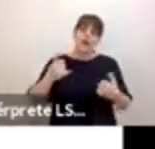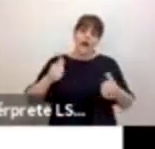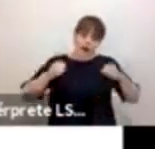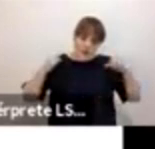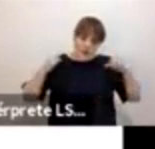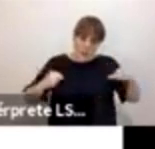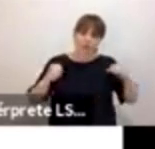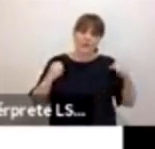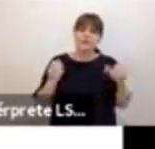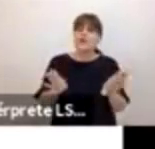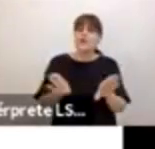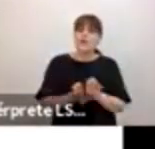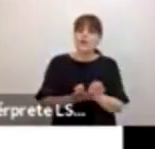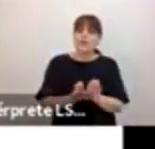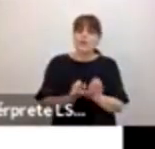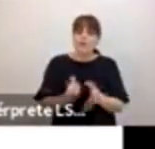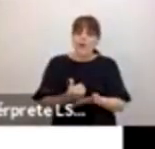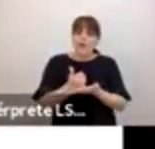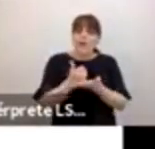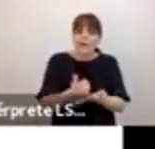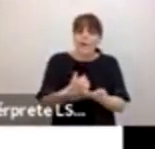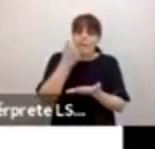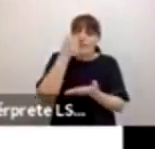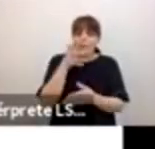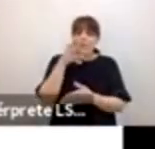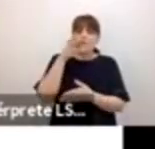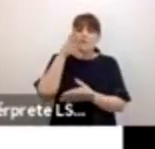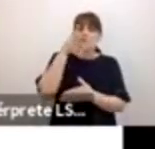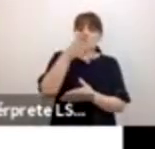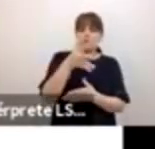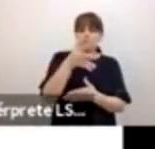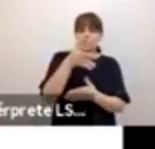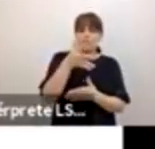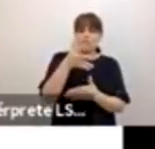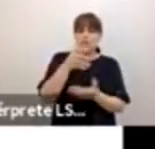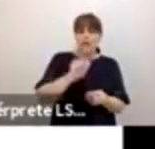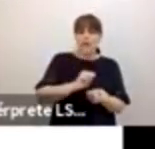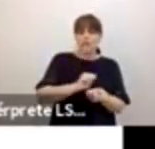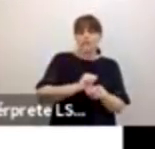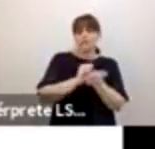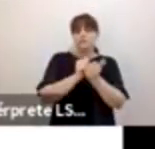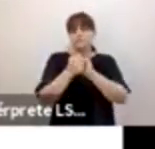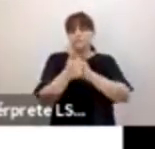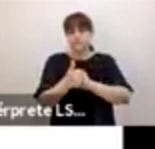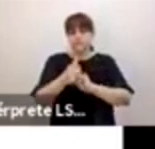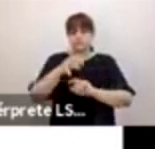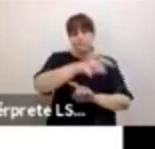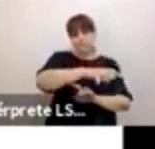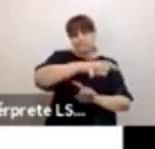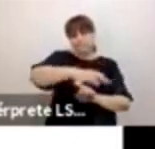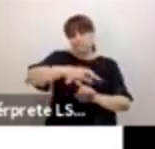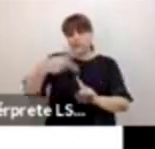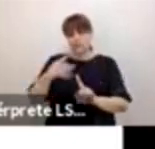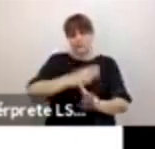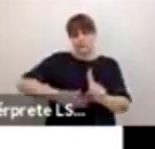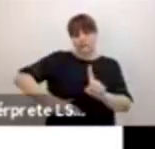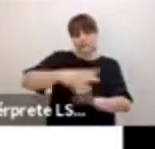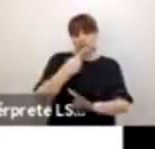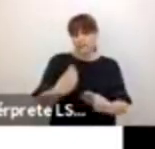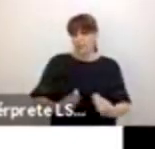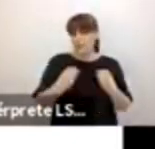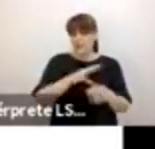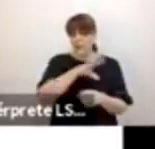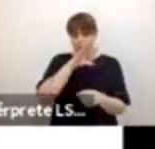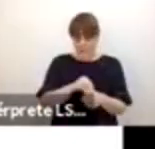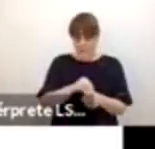posibilidades de movilidad social y de logro en distintas dimensiones de vida. Estas políticas de